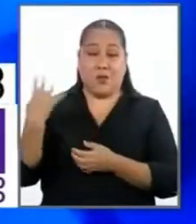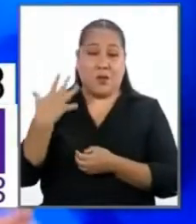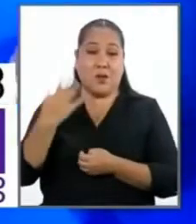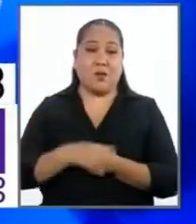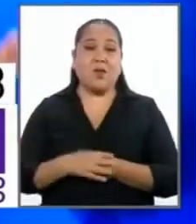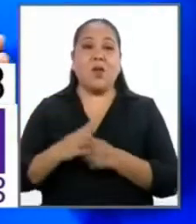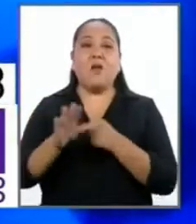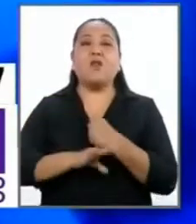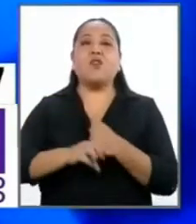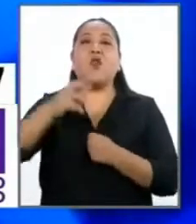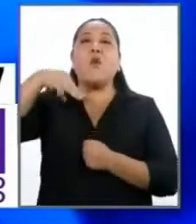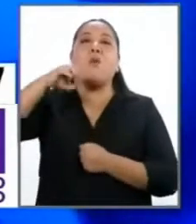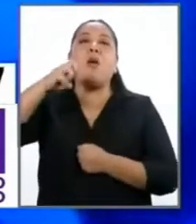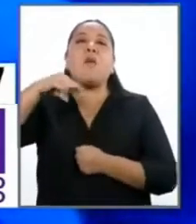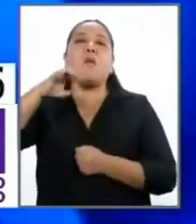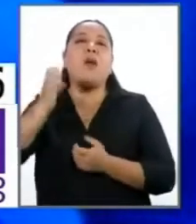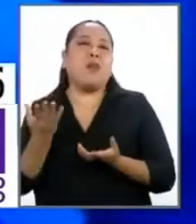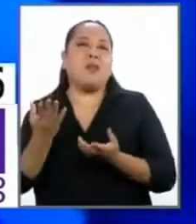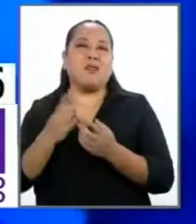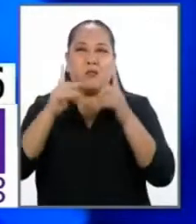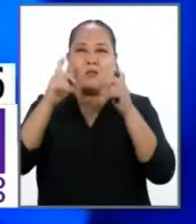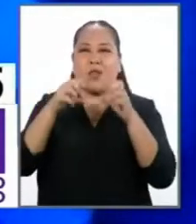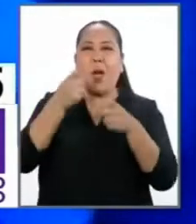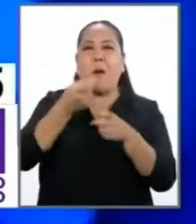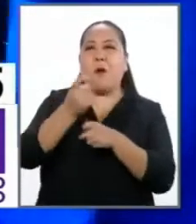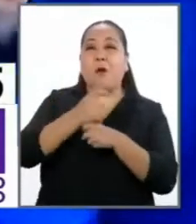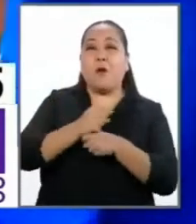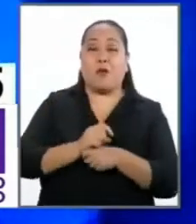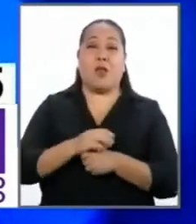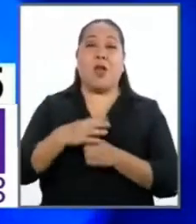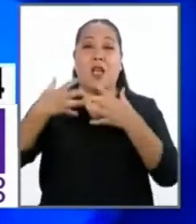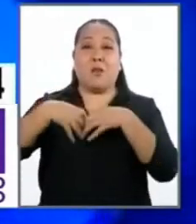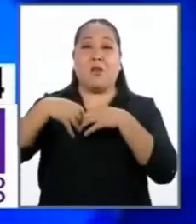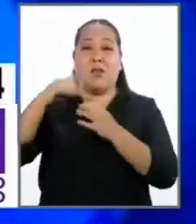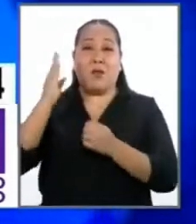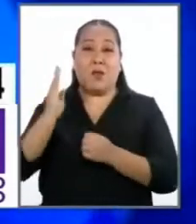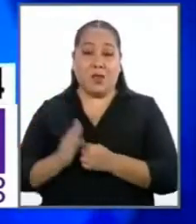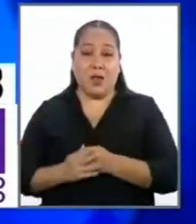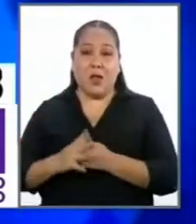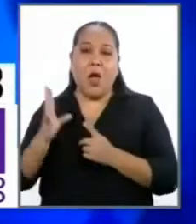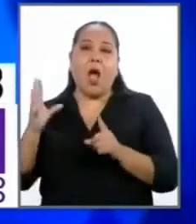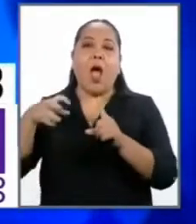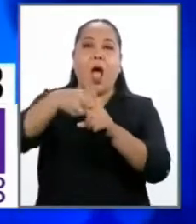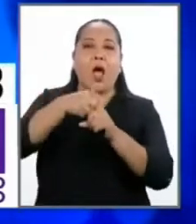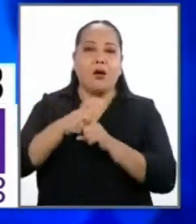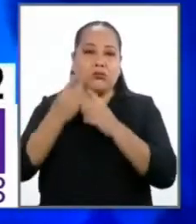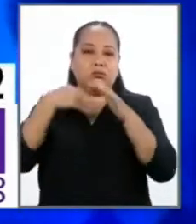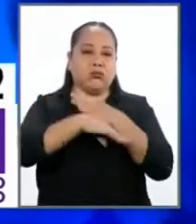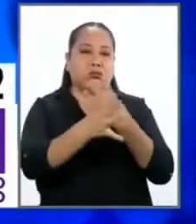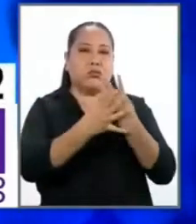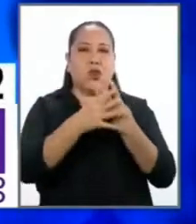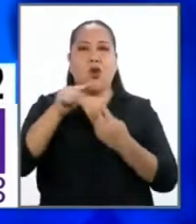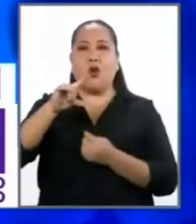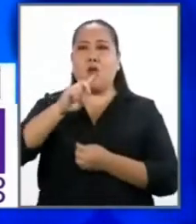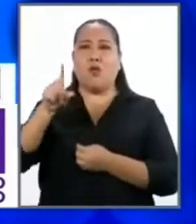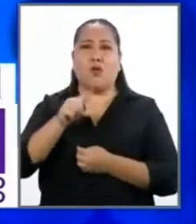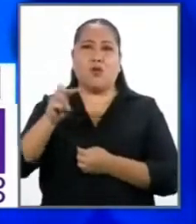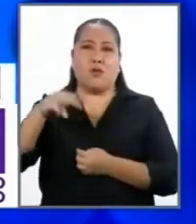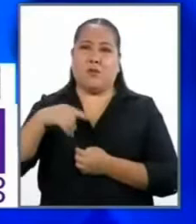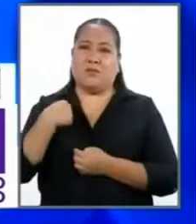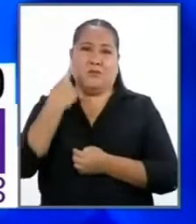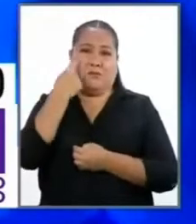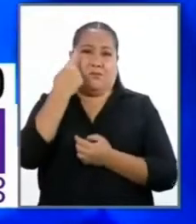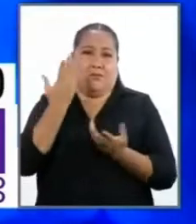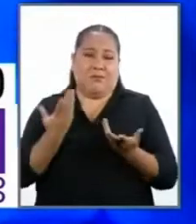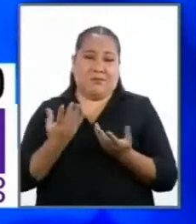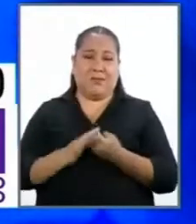fue sobre la base de un meme. Cuando al señor Odebrecht lo agarraron y lo metieron a la cárcel, Julio Guzmán ni siquiera era conocido. Así que